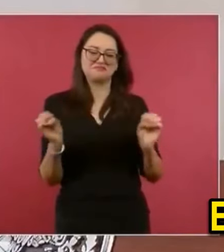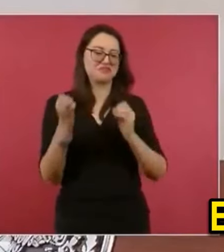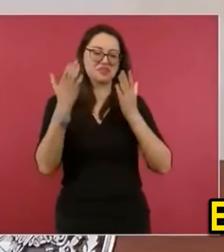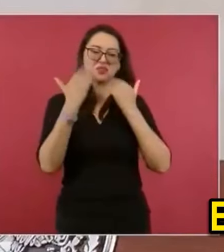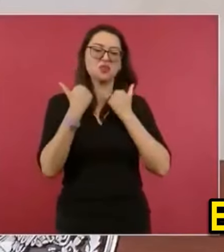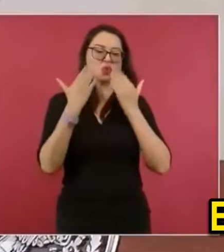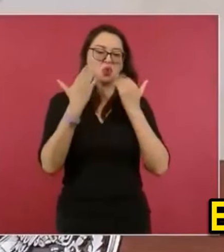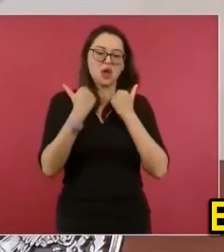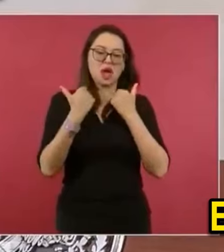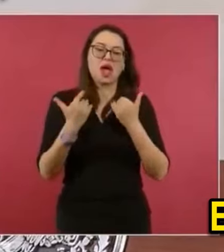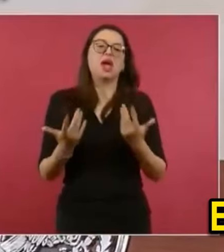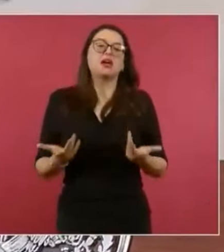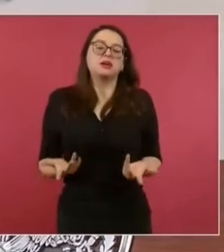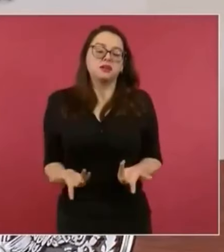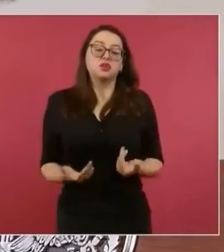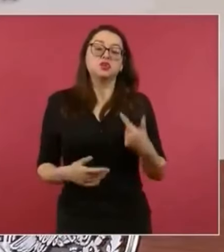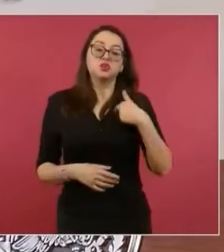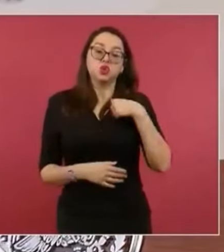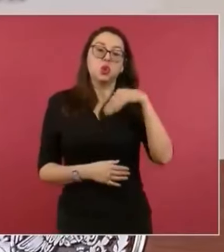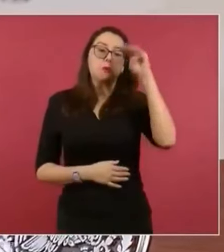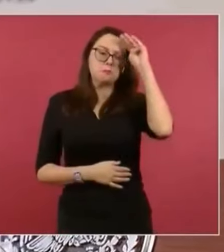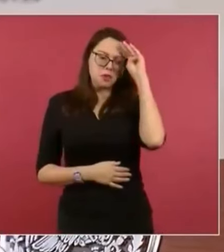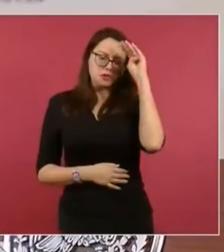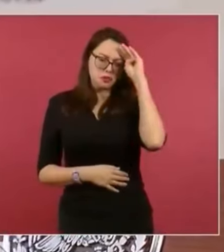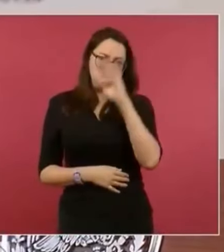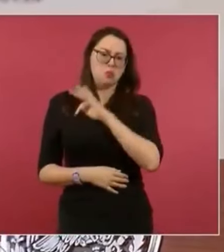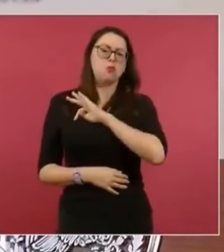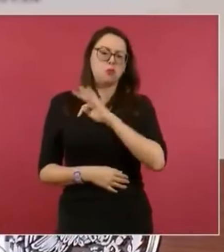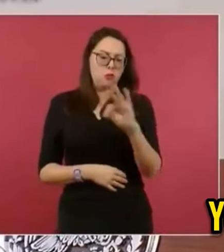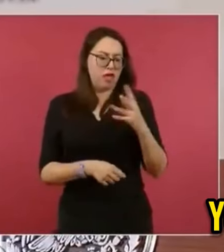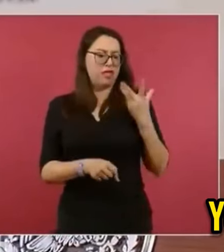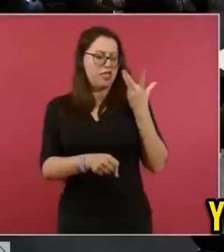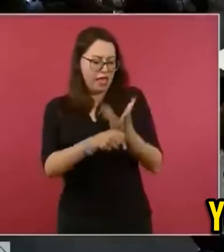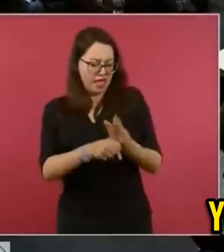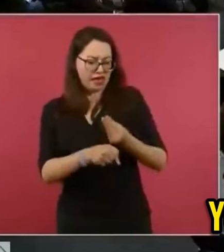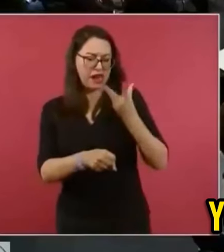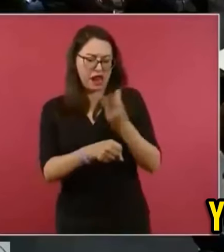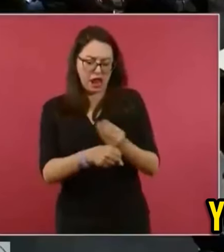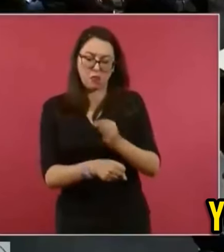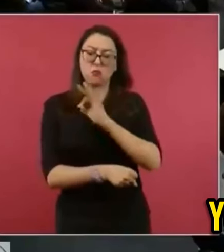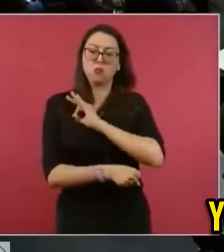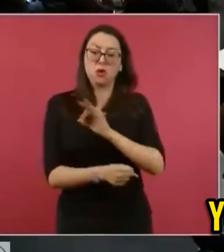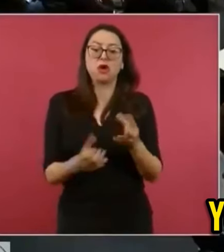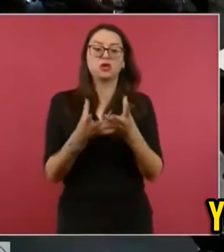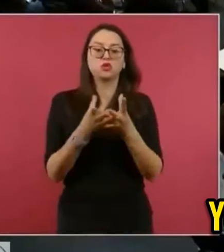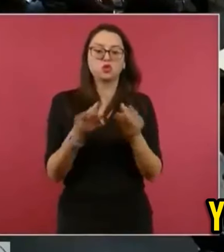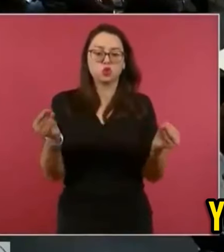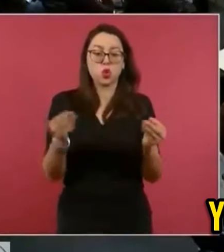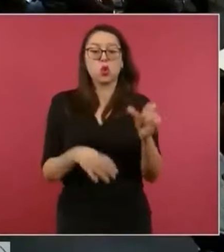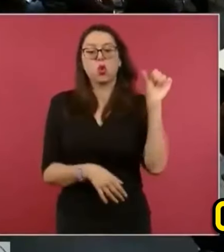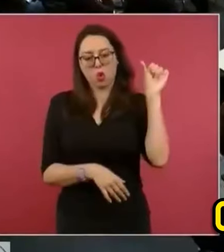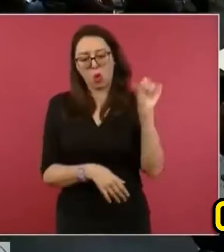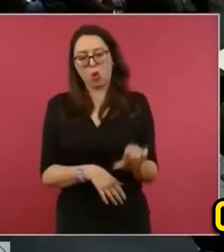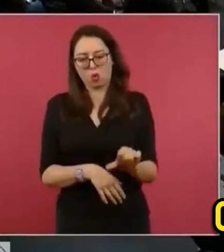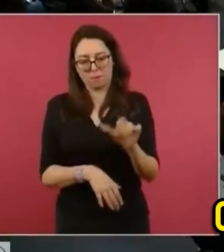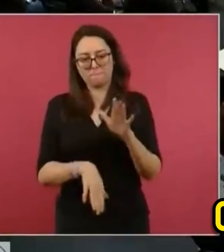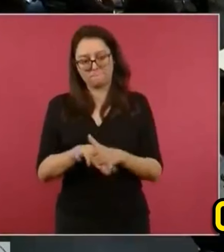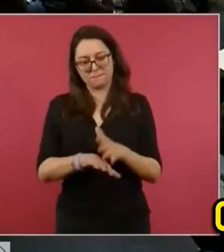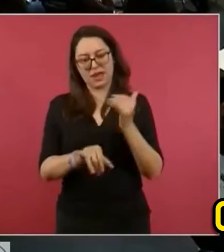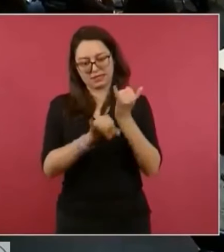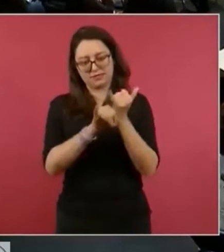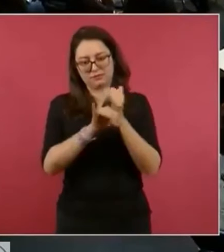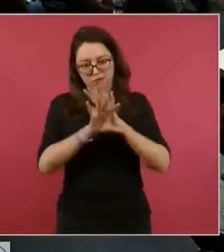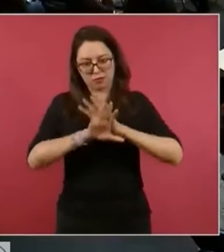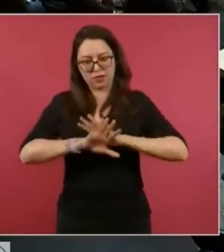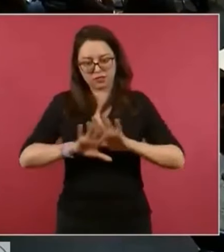eso es lo que yo pienso y deseo, ningún problema. Yo creo que hoy ya se sabe bien qué es lo que está